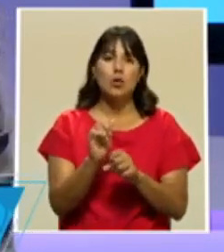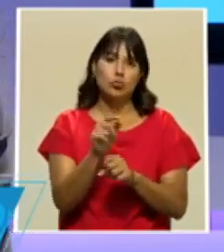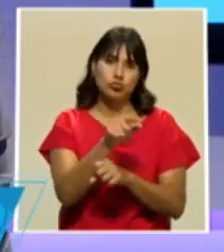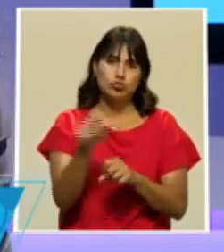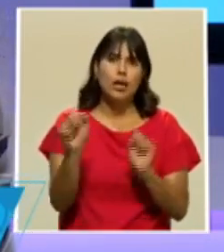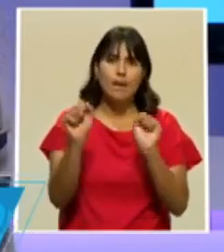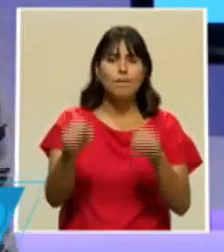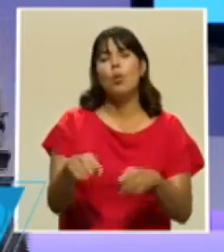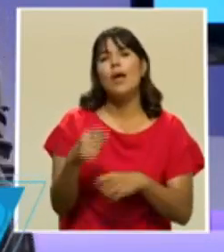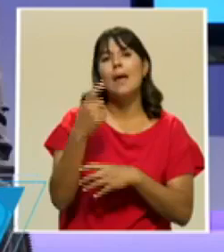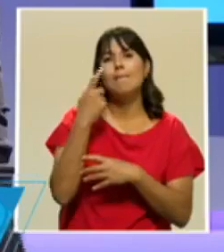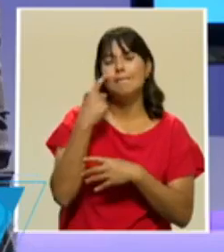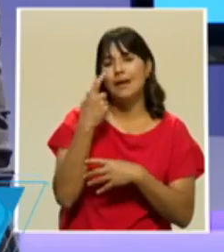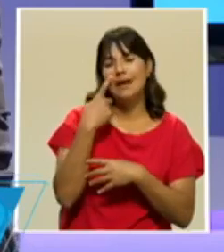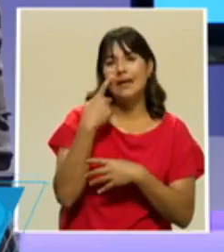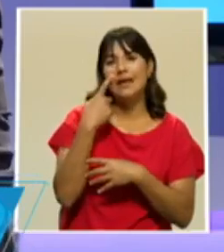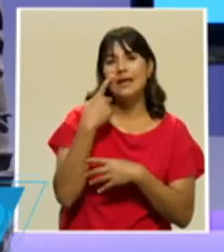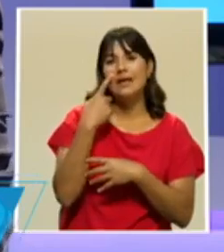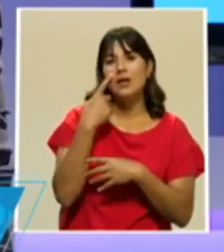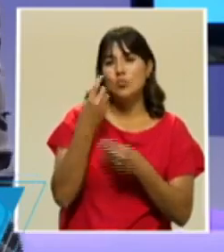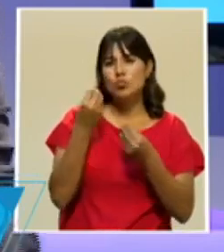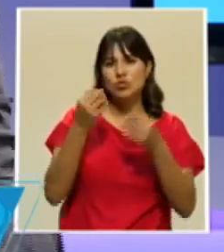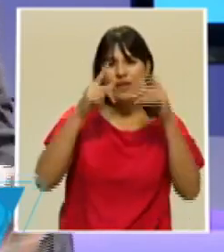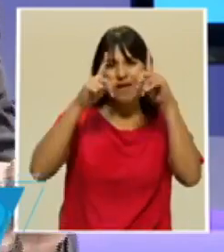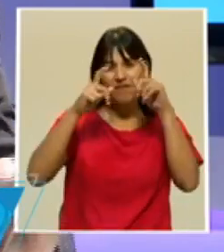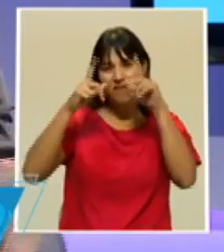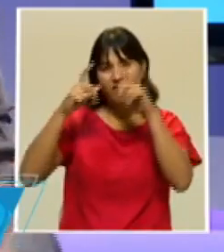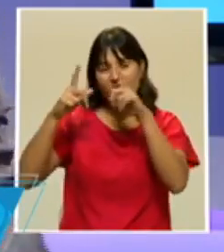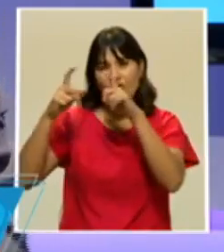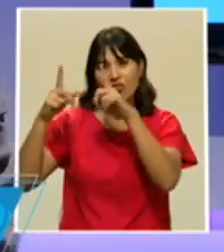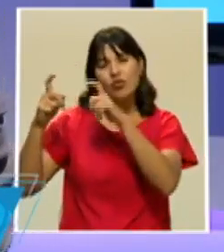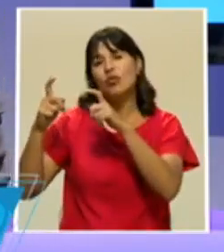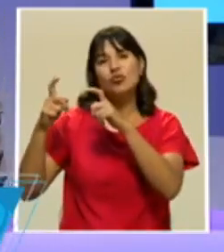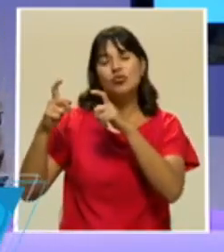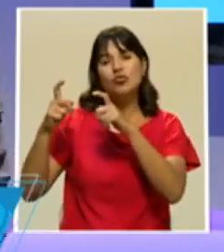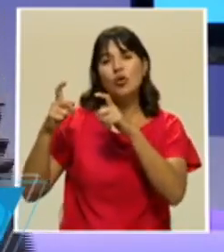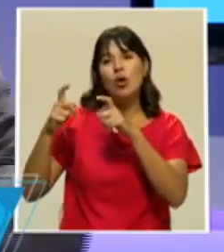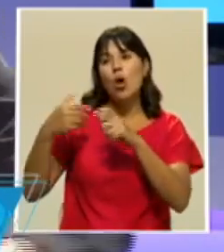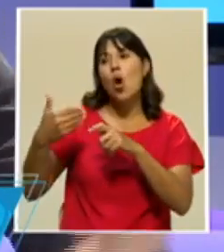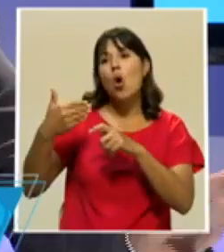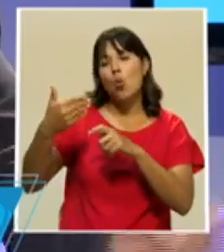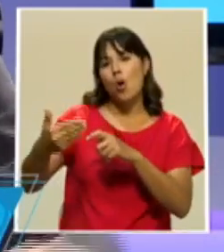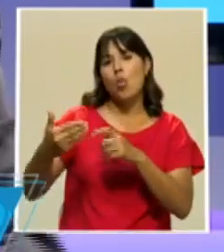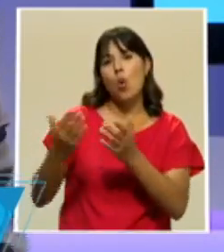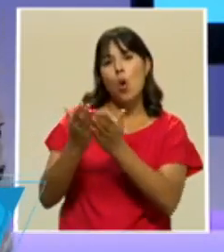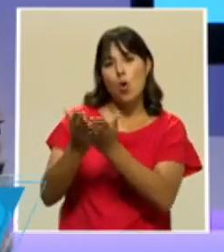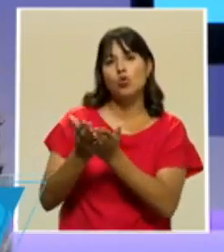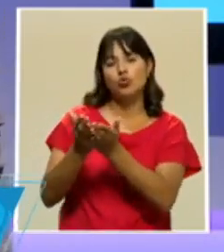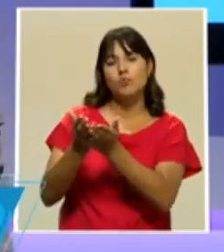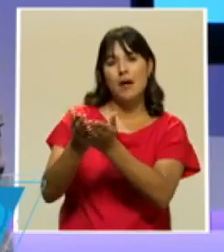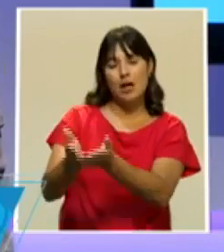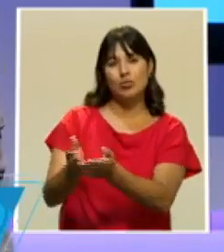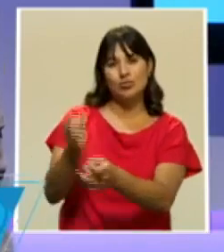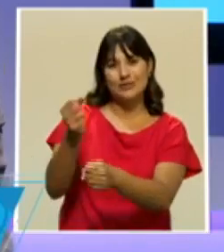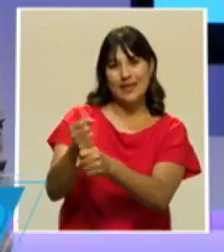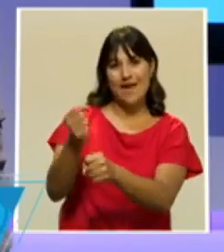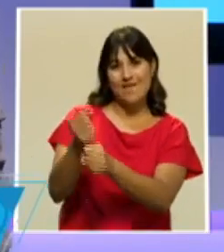ver, inclusive desde el espacio se ven fotos satelitales de los barcos de arrastre y su estela de